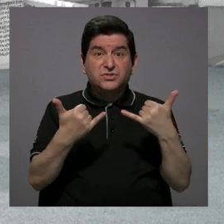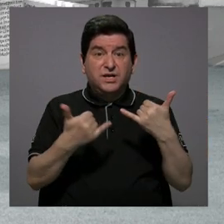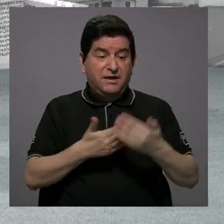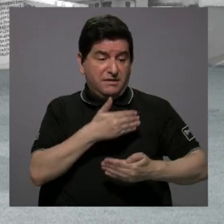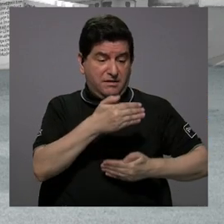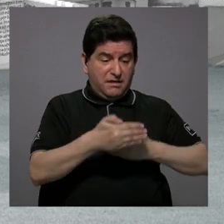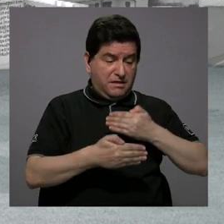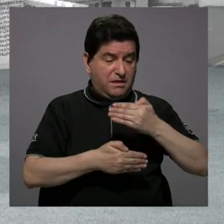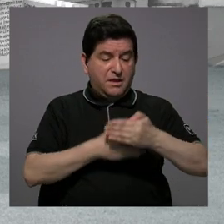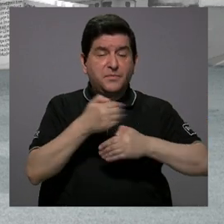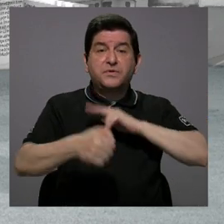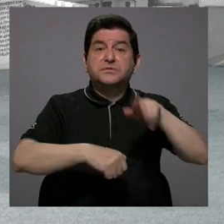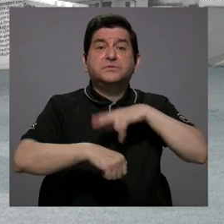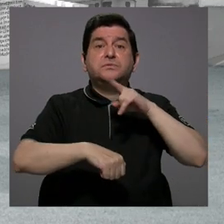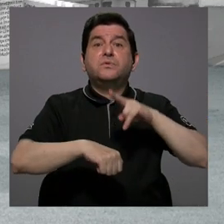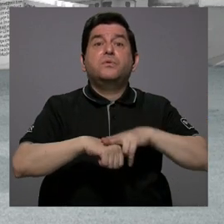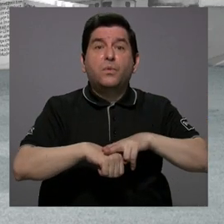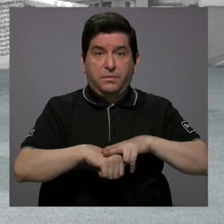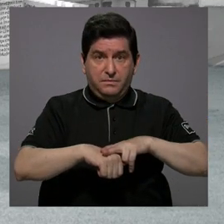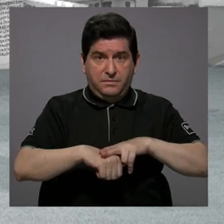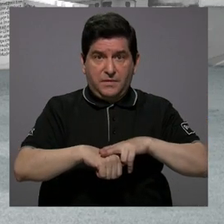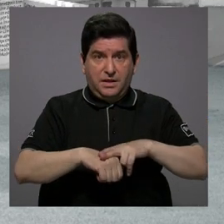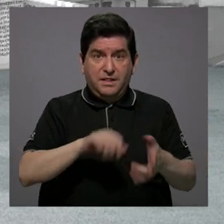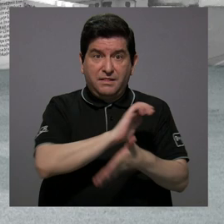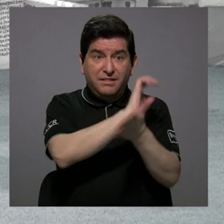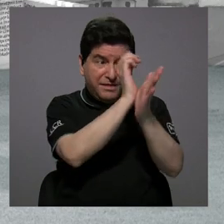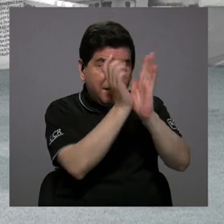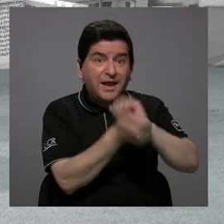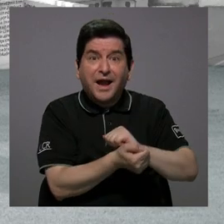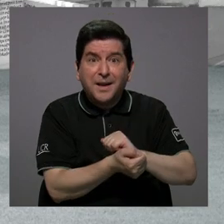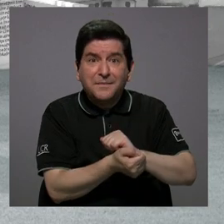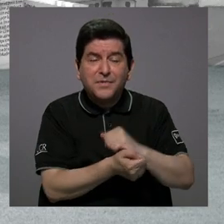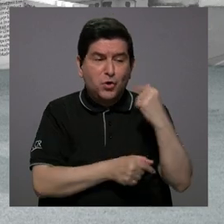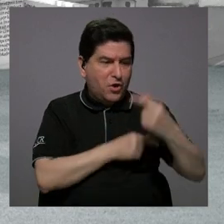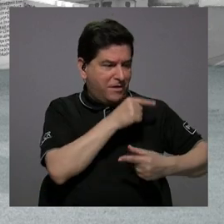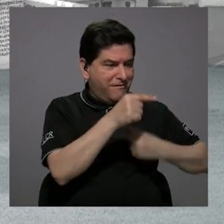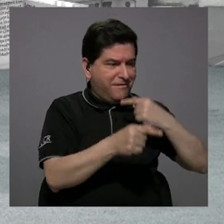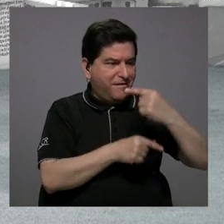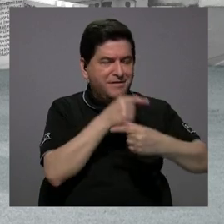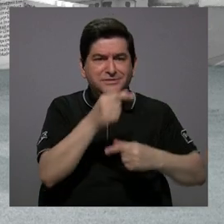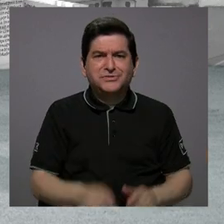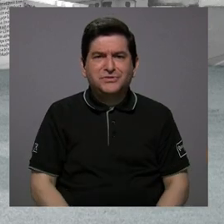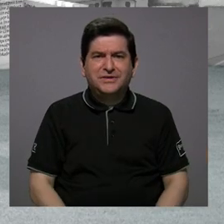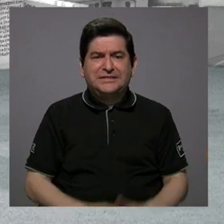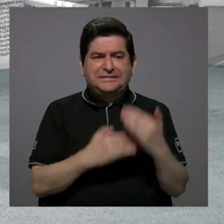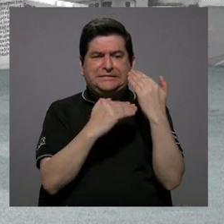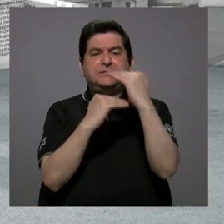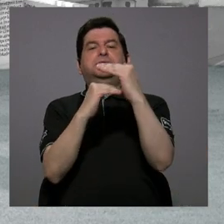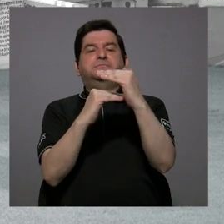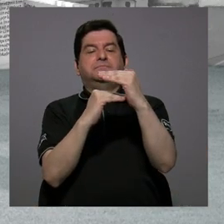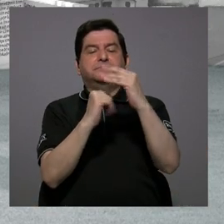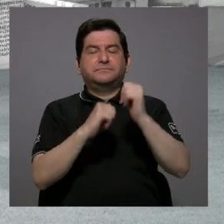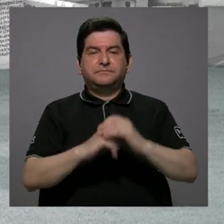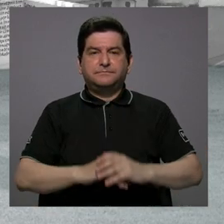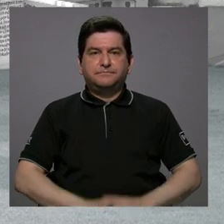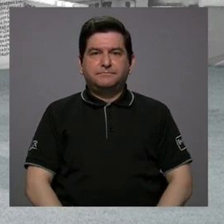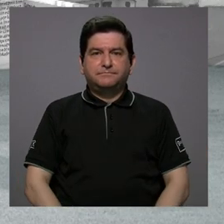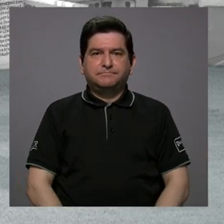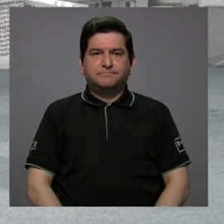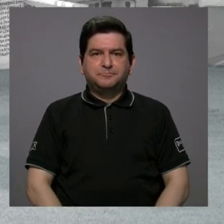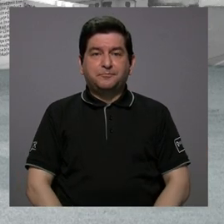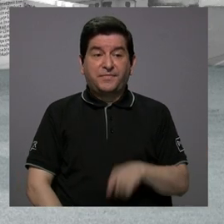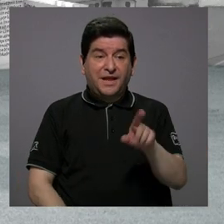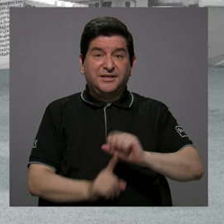proceso natural de cambio generacional, pues se ve limitado, ¿verdad? Y esto,